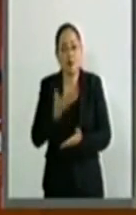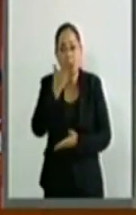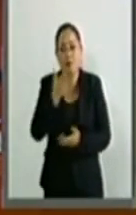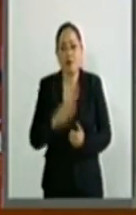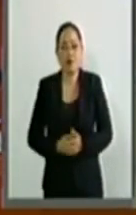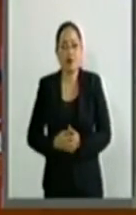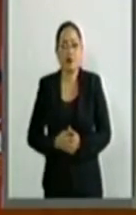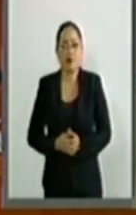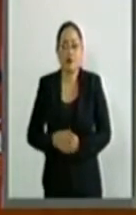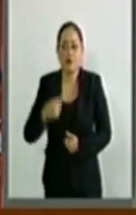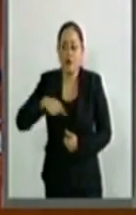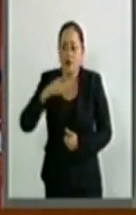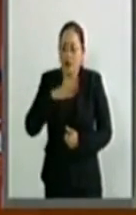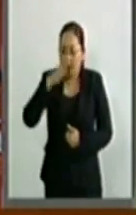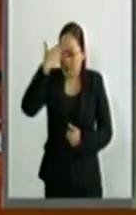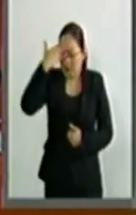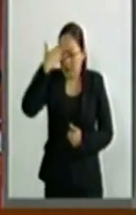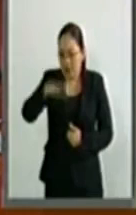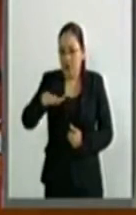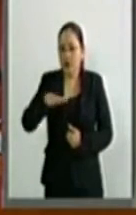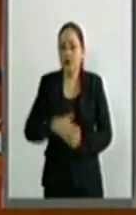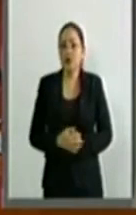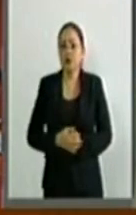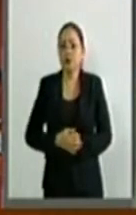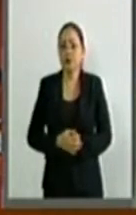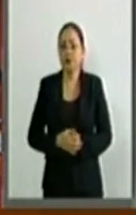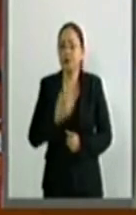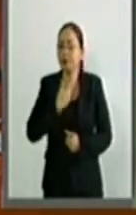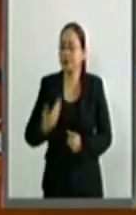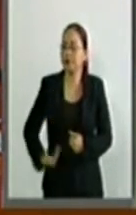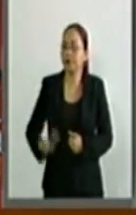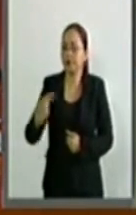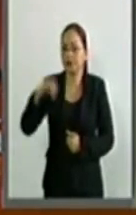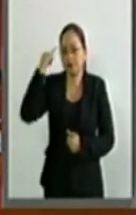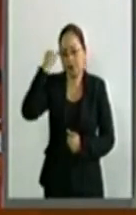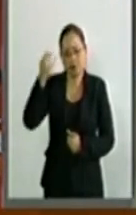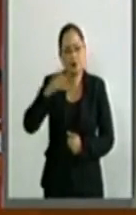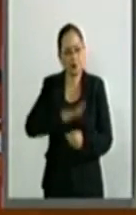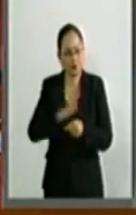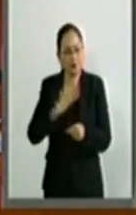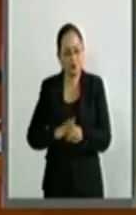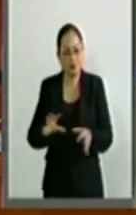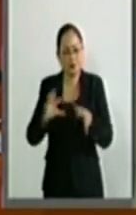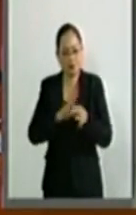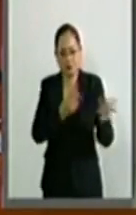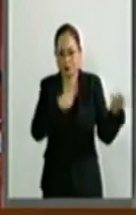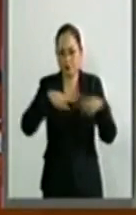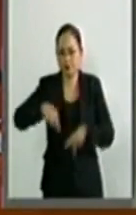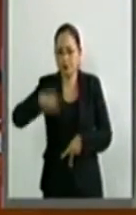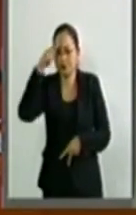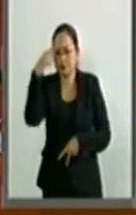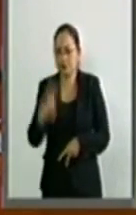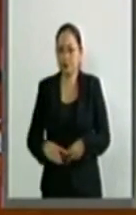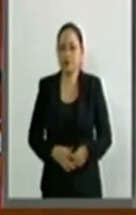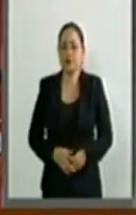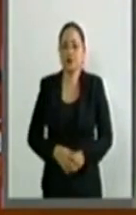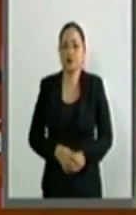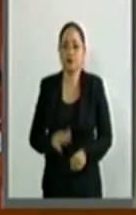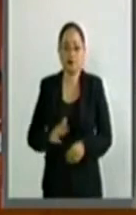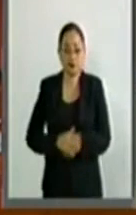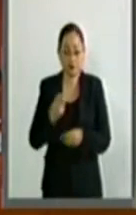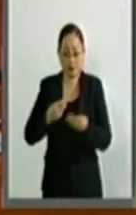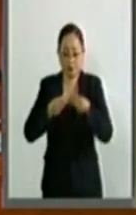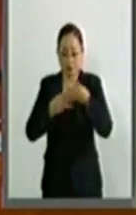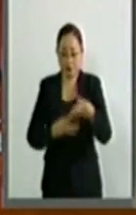tenemos conocimiento que el primer ministro Modi hizo lo propio a nuestro país. Por todo lo anterior,